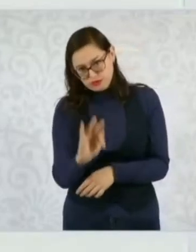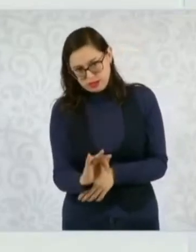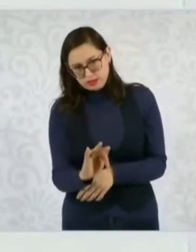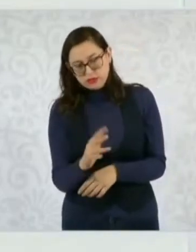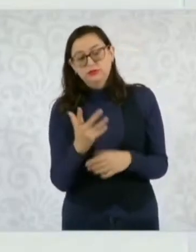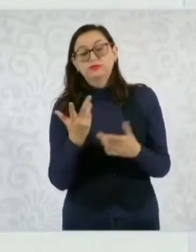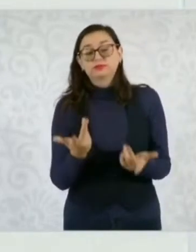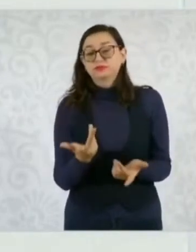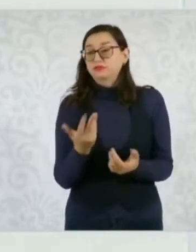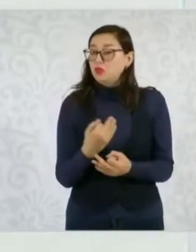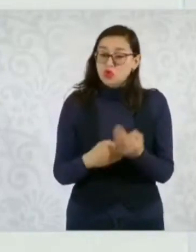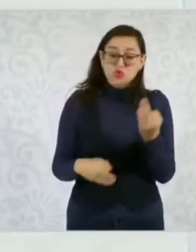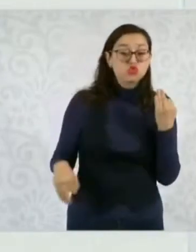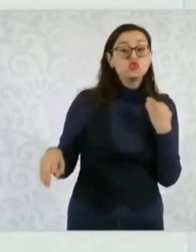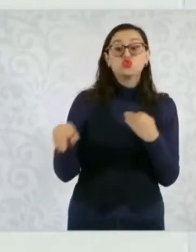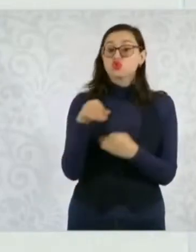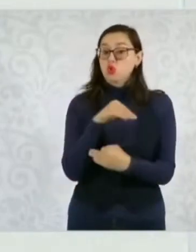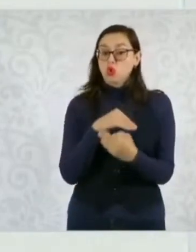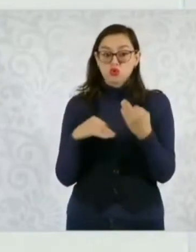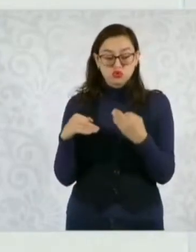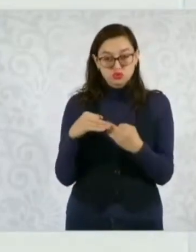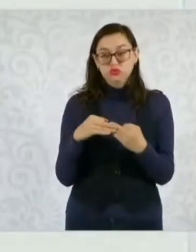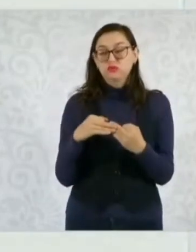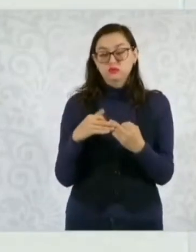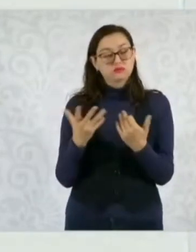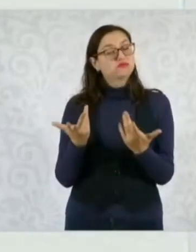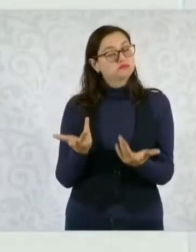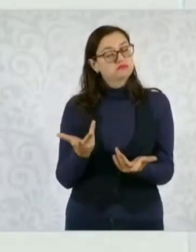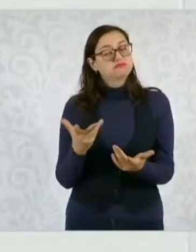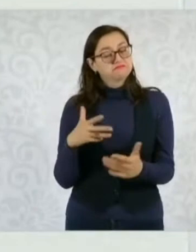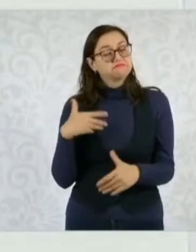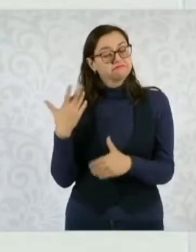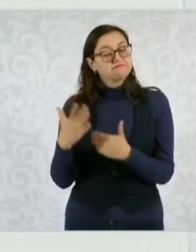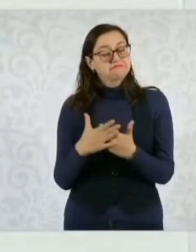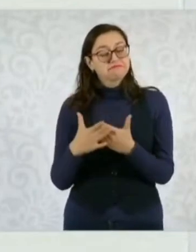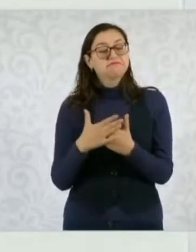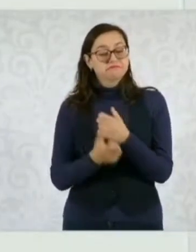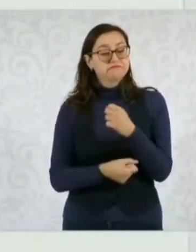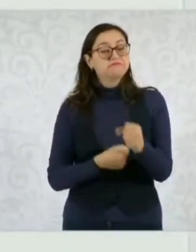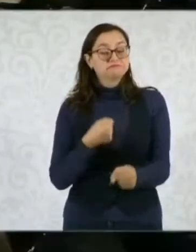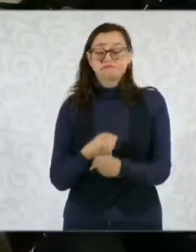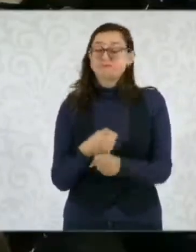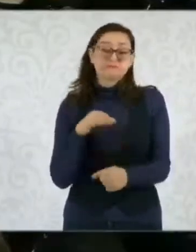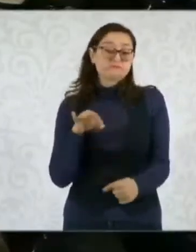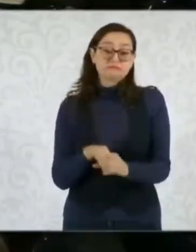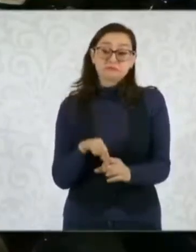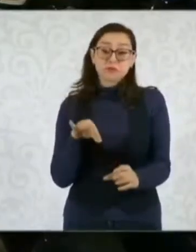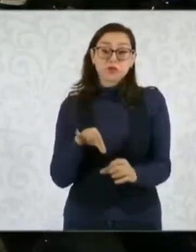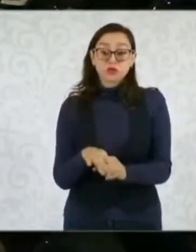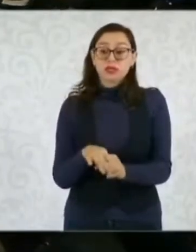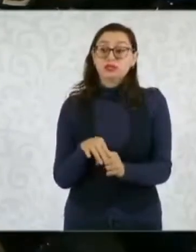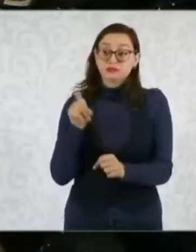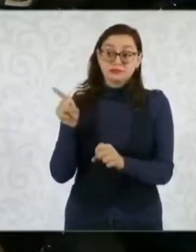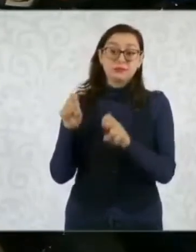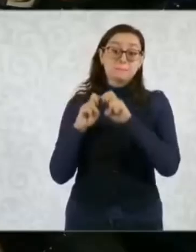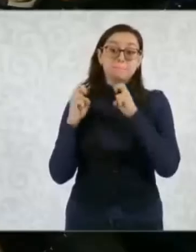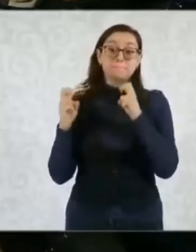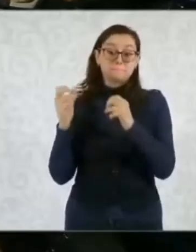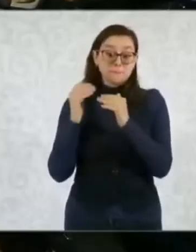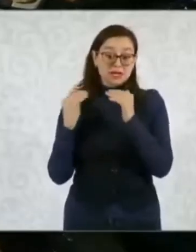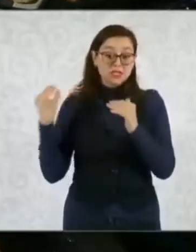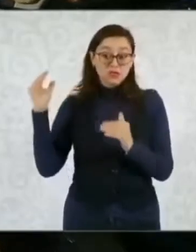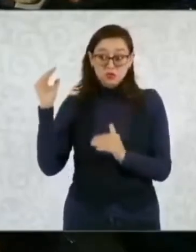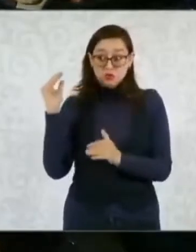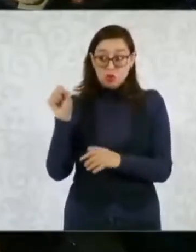elección en el 2025, en una forma paritaria. Nueve, de once pasan a nueve.